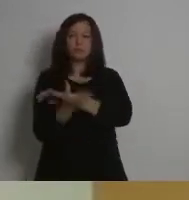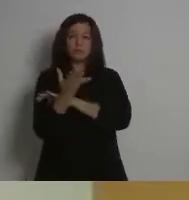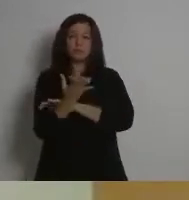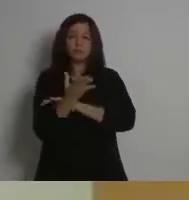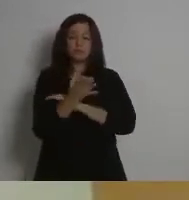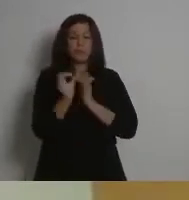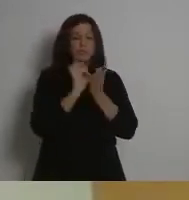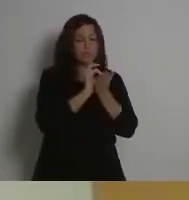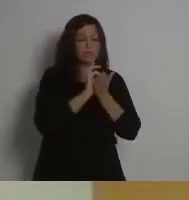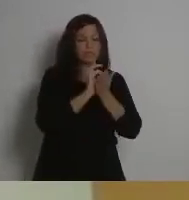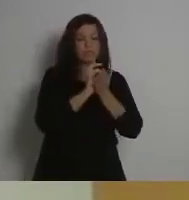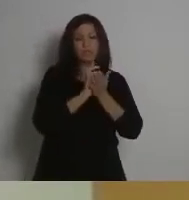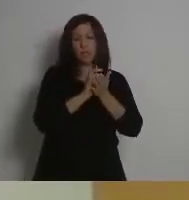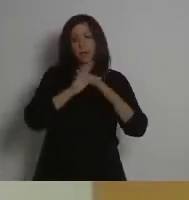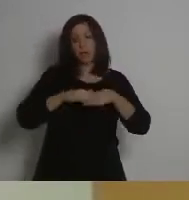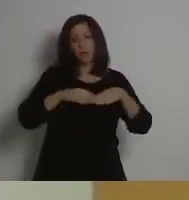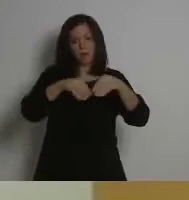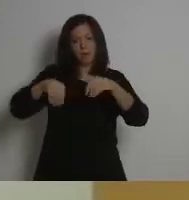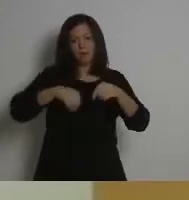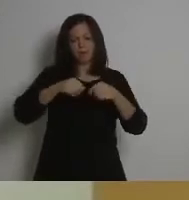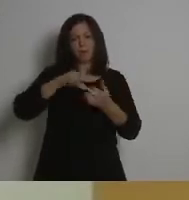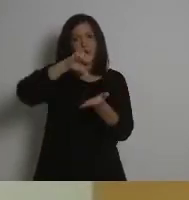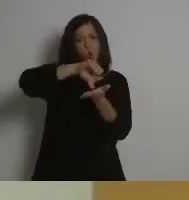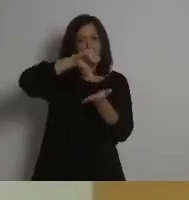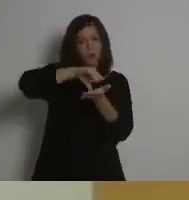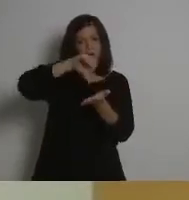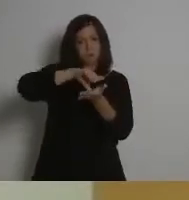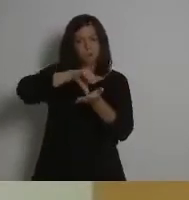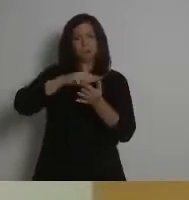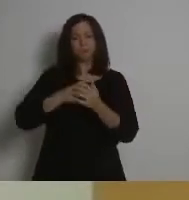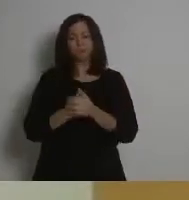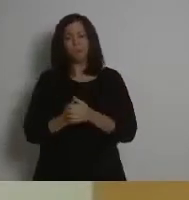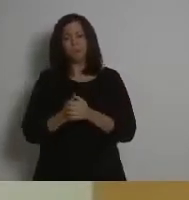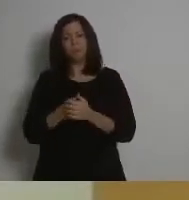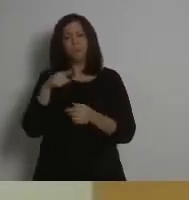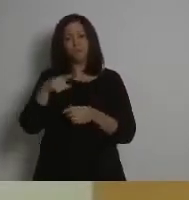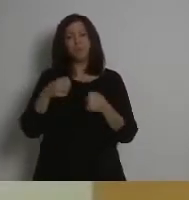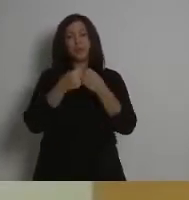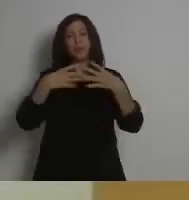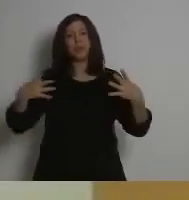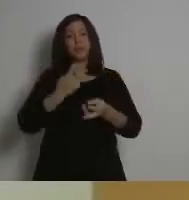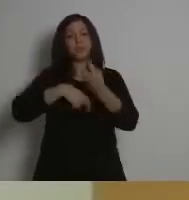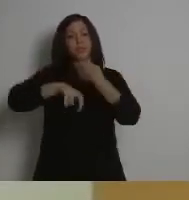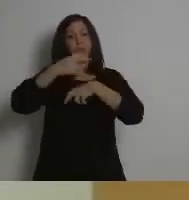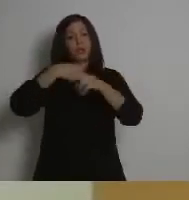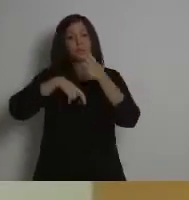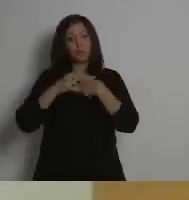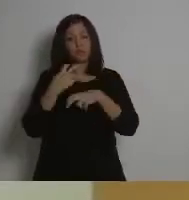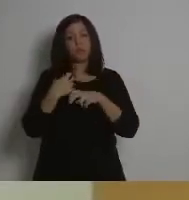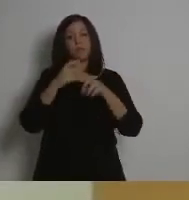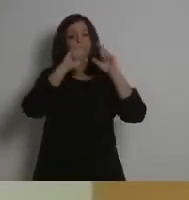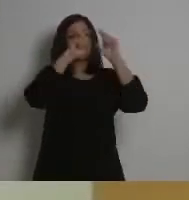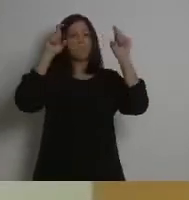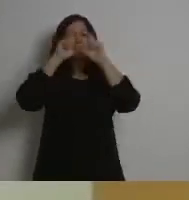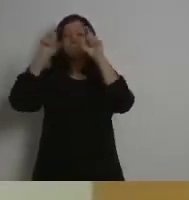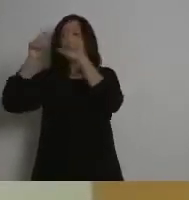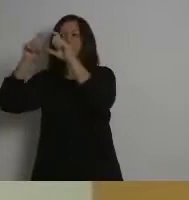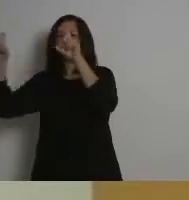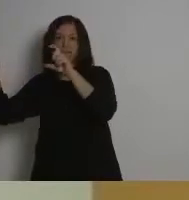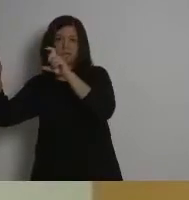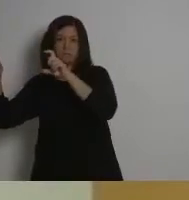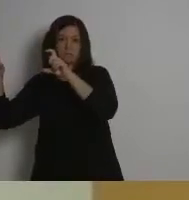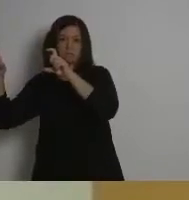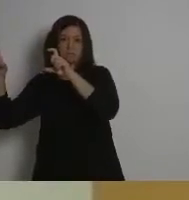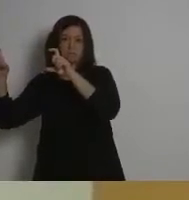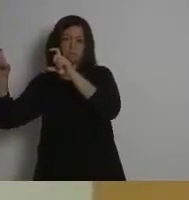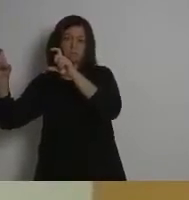territorio y que se trabaje por la creación de sistemas de autoabastecimiento locales. El desarrollo de